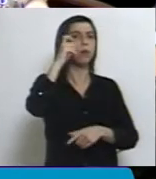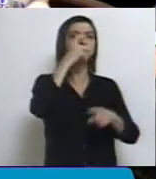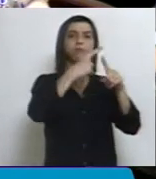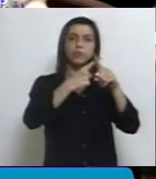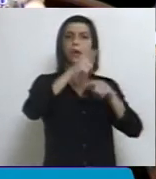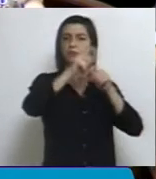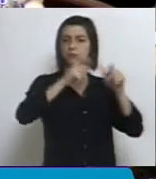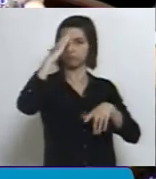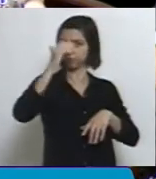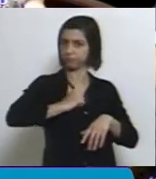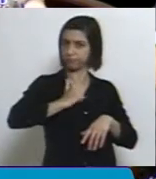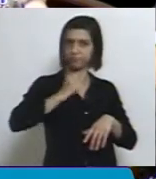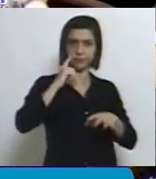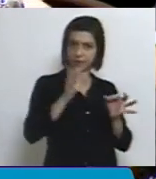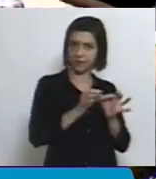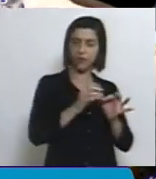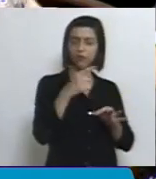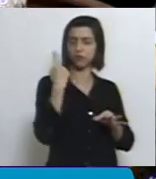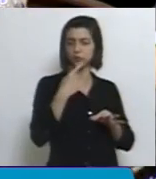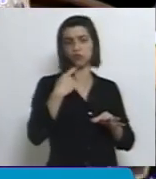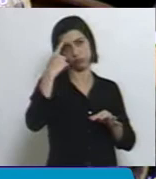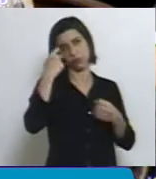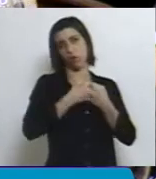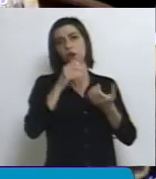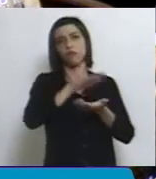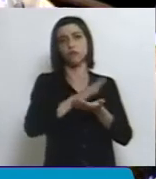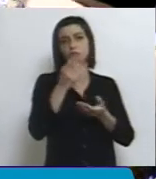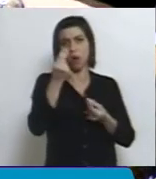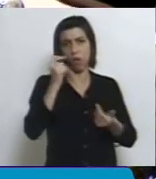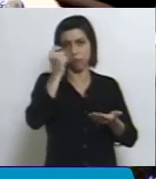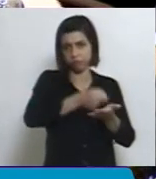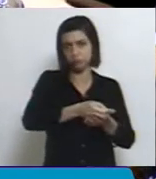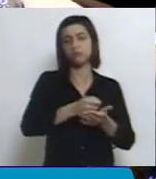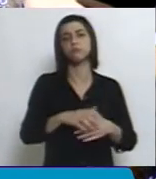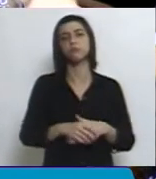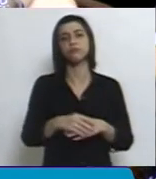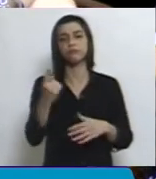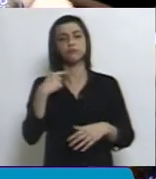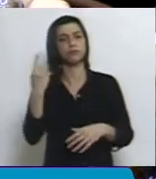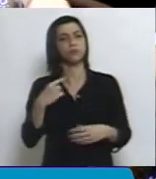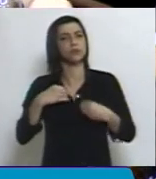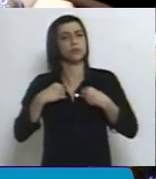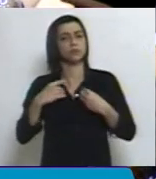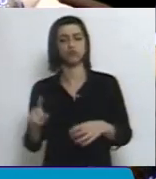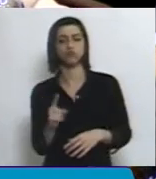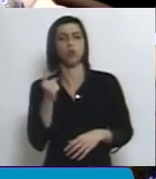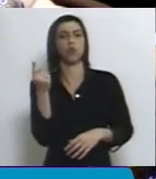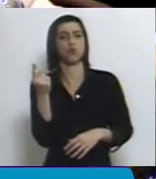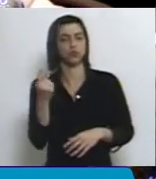de las Malvinas. Es para nosotros un honor y un orgullo